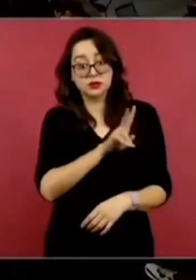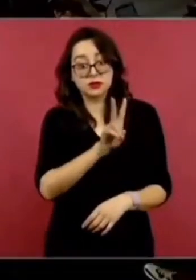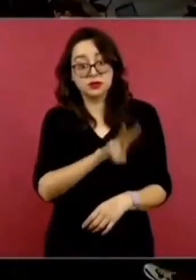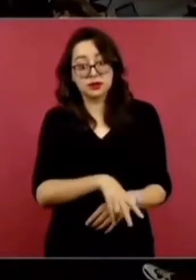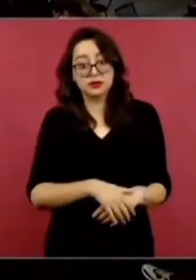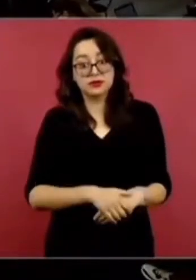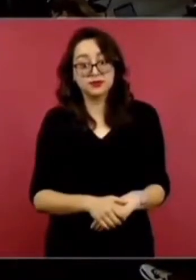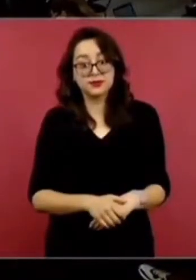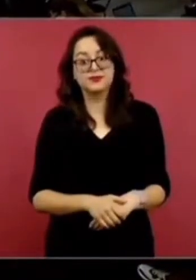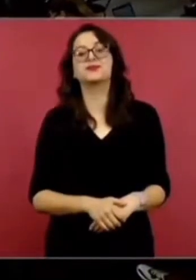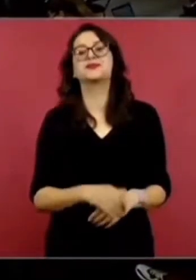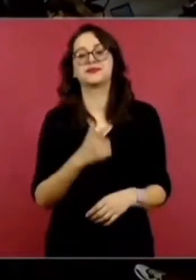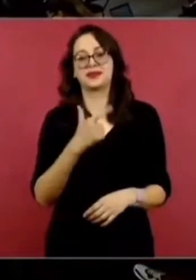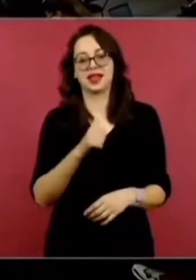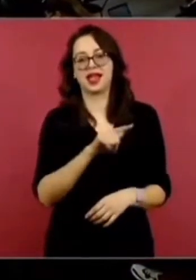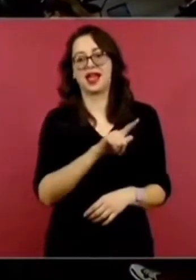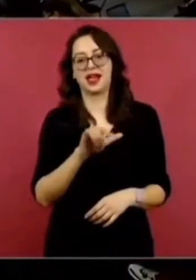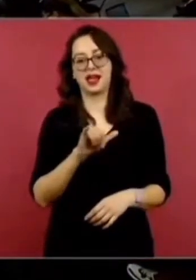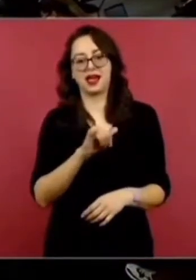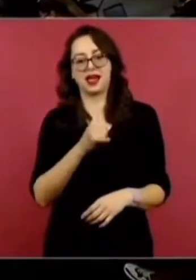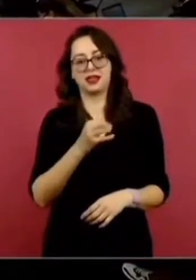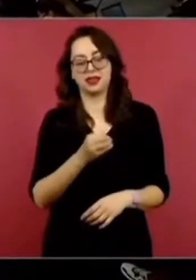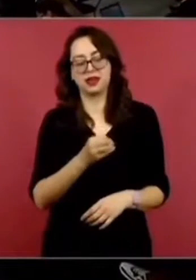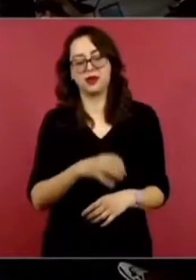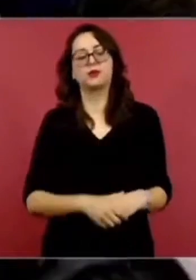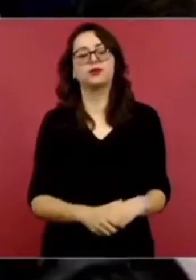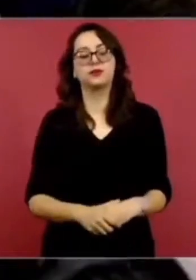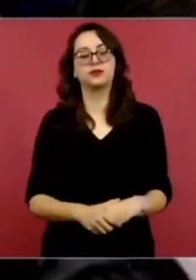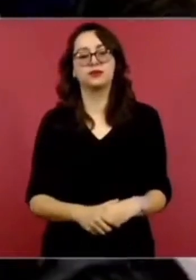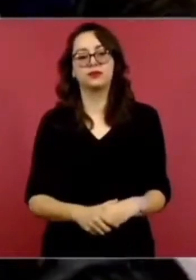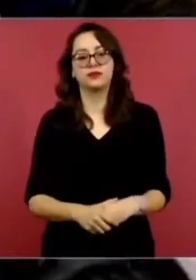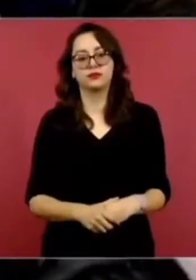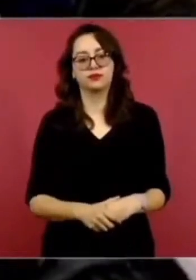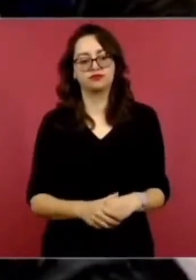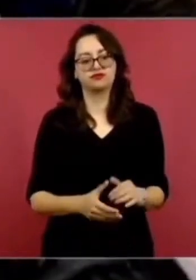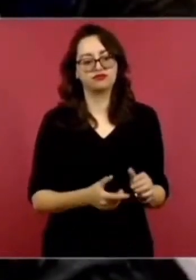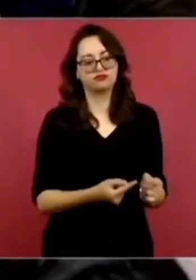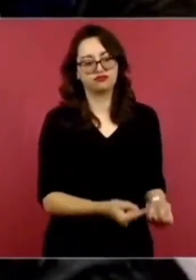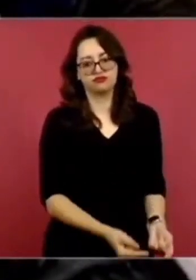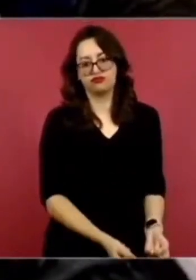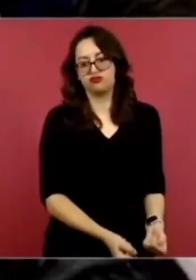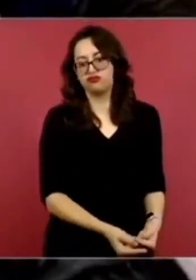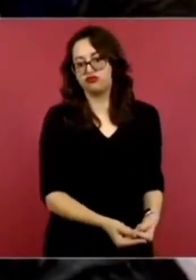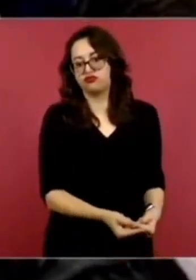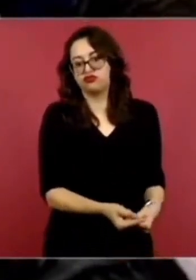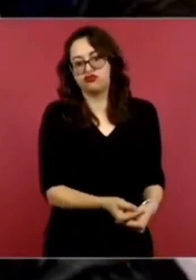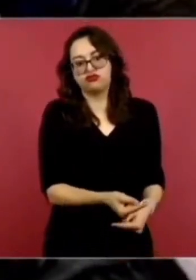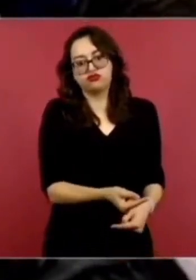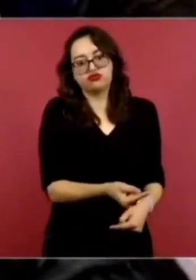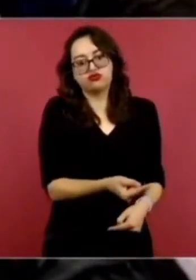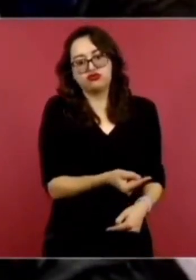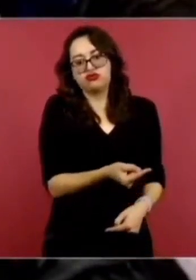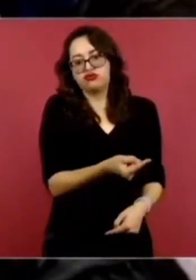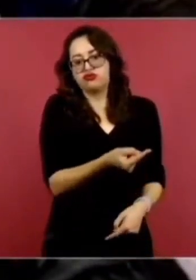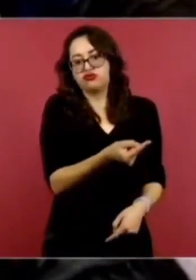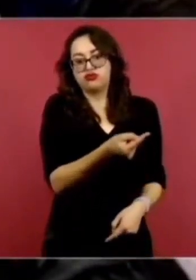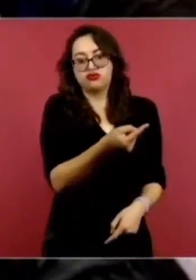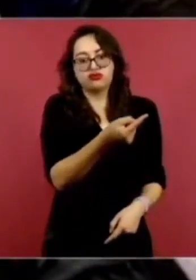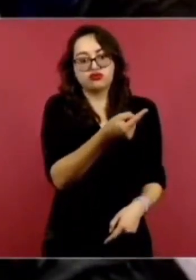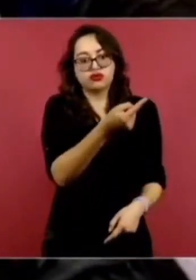Callejo. Este, su formación, su visión